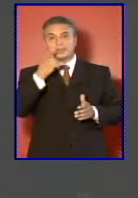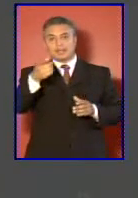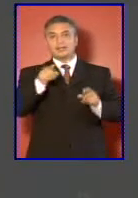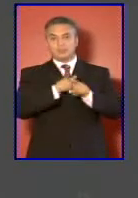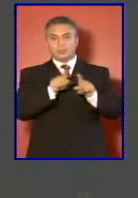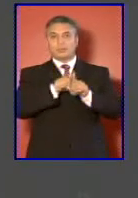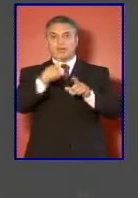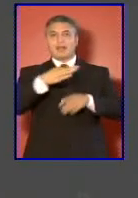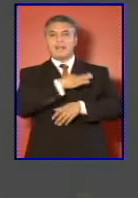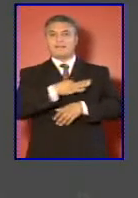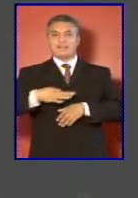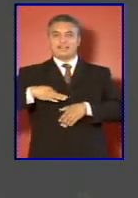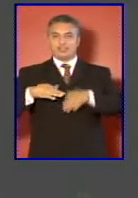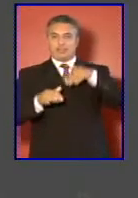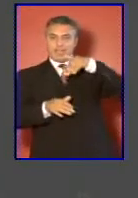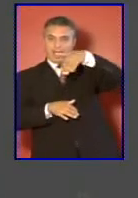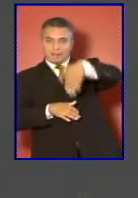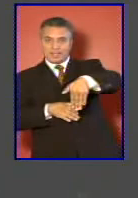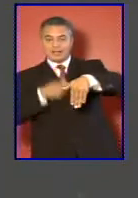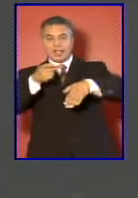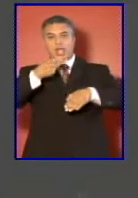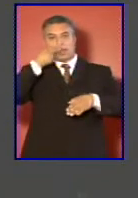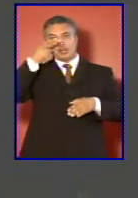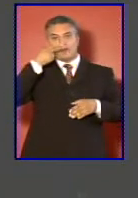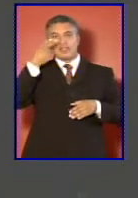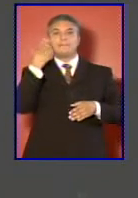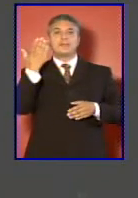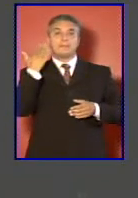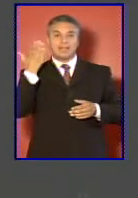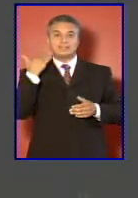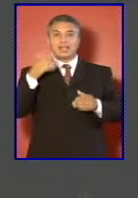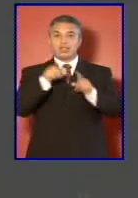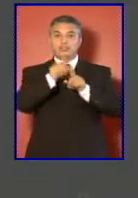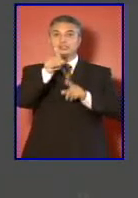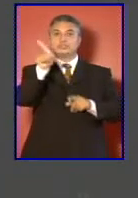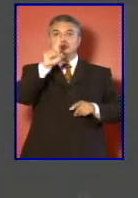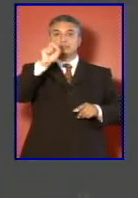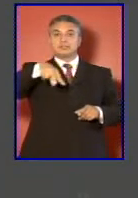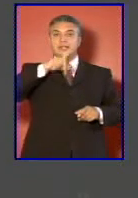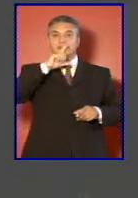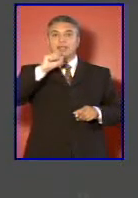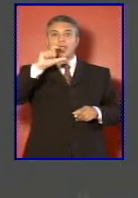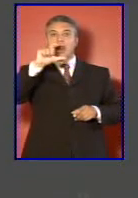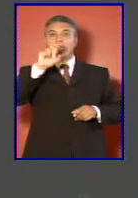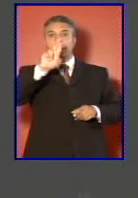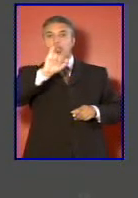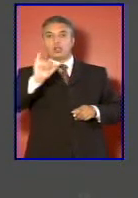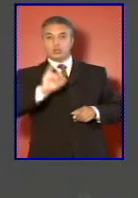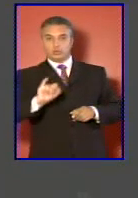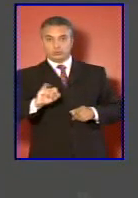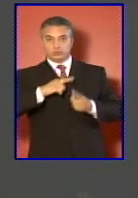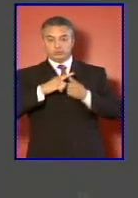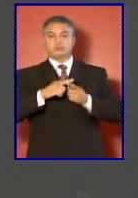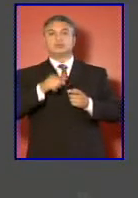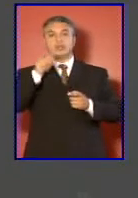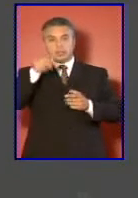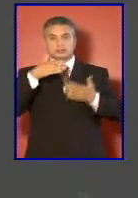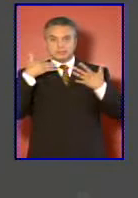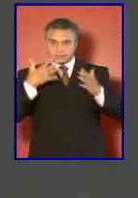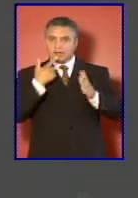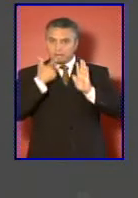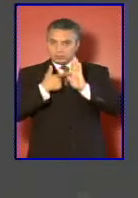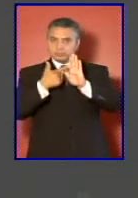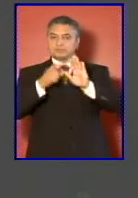de las Américas de noviembre pasado en Santa Cruz propusimos y se aprobó dicha idea